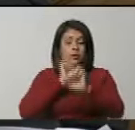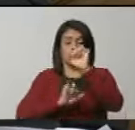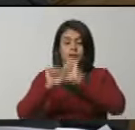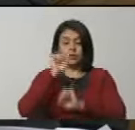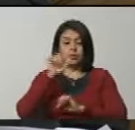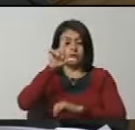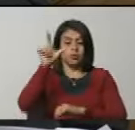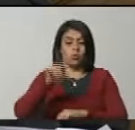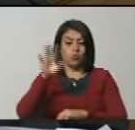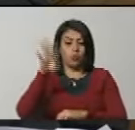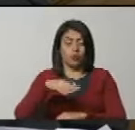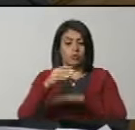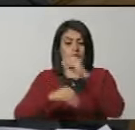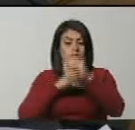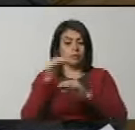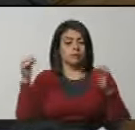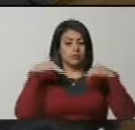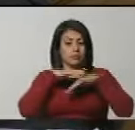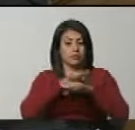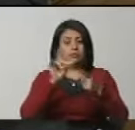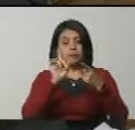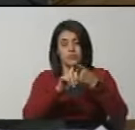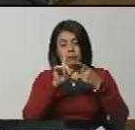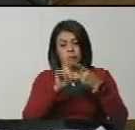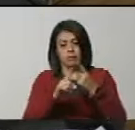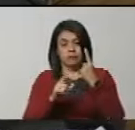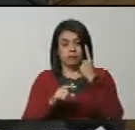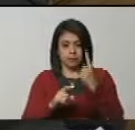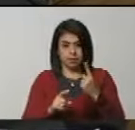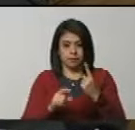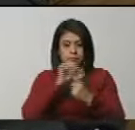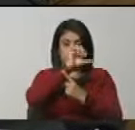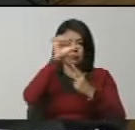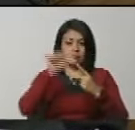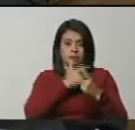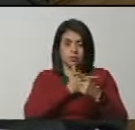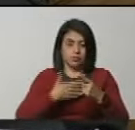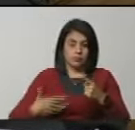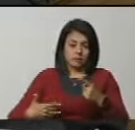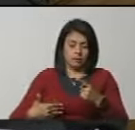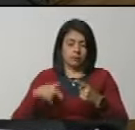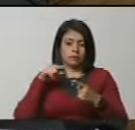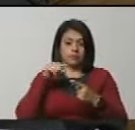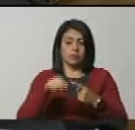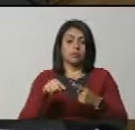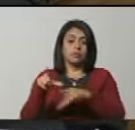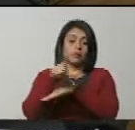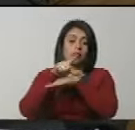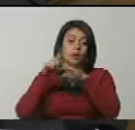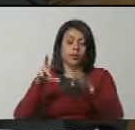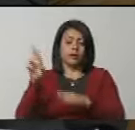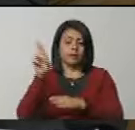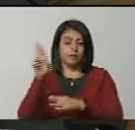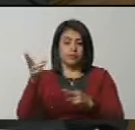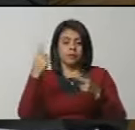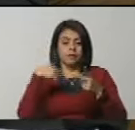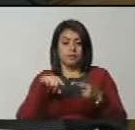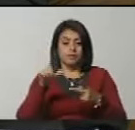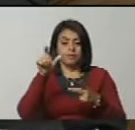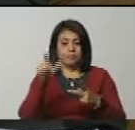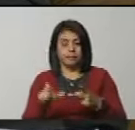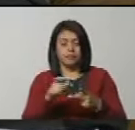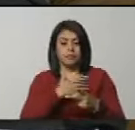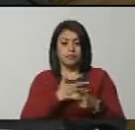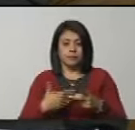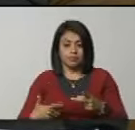defensa de la Guayana Esequiba estará integrada por Uno, la vicepresidenta o vicepresidente ejecutivo de la República, ¿quién la